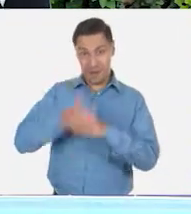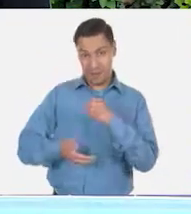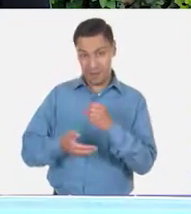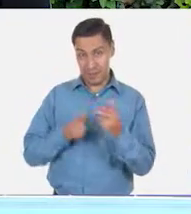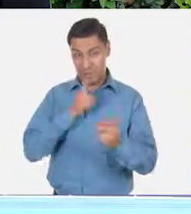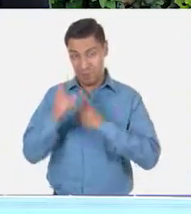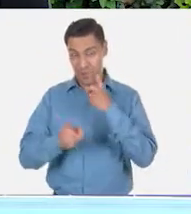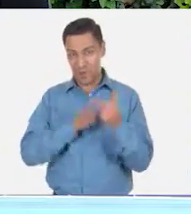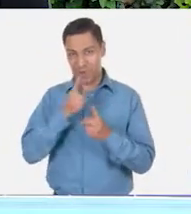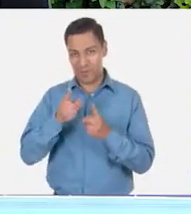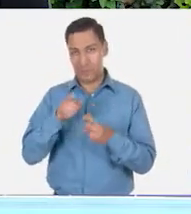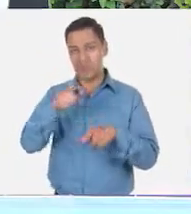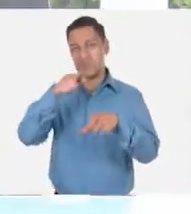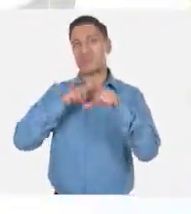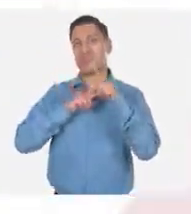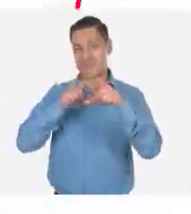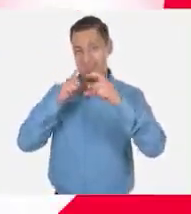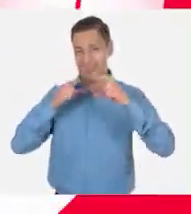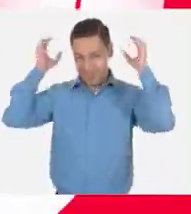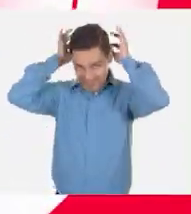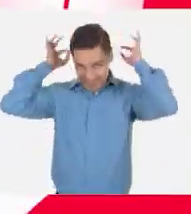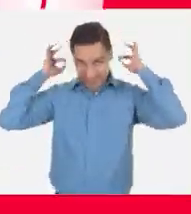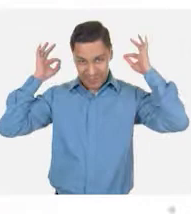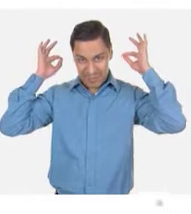activación, no olvides la protección.